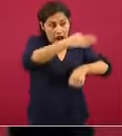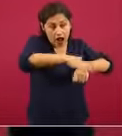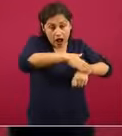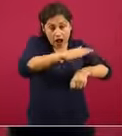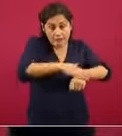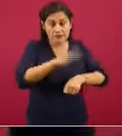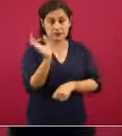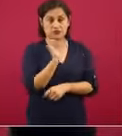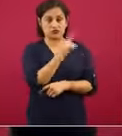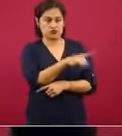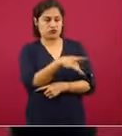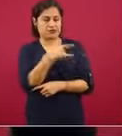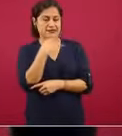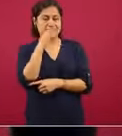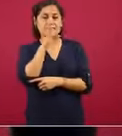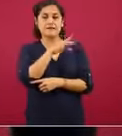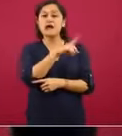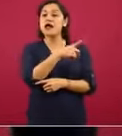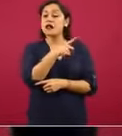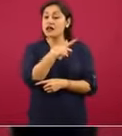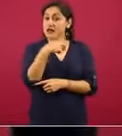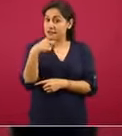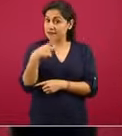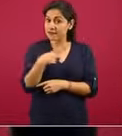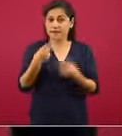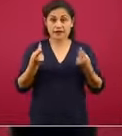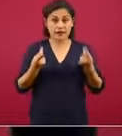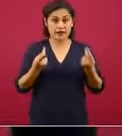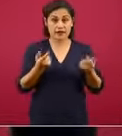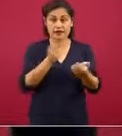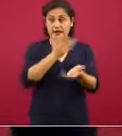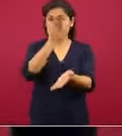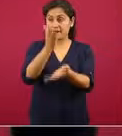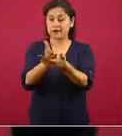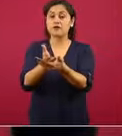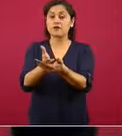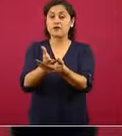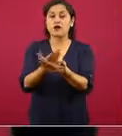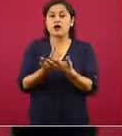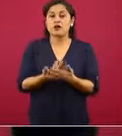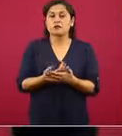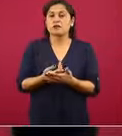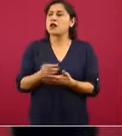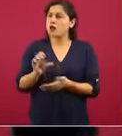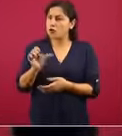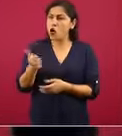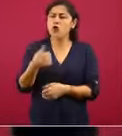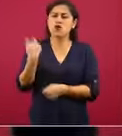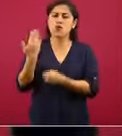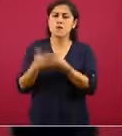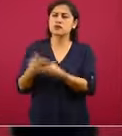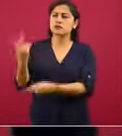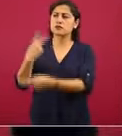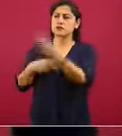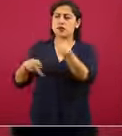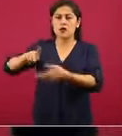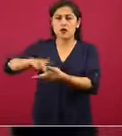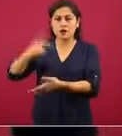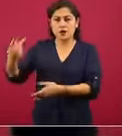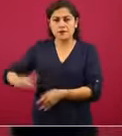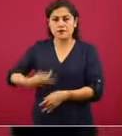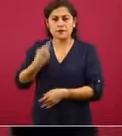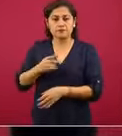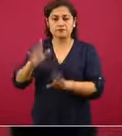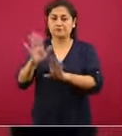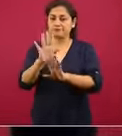Si tiene síntomas, tiene que acudir, no esperar a ver cuando llegue la próxima brigada. Tiene que acudir al centro de